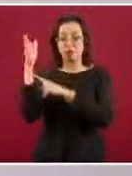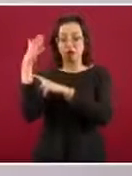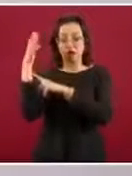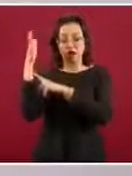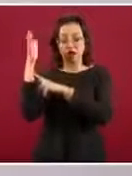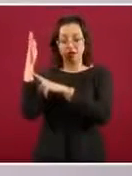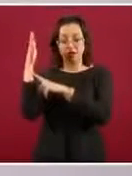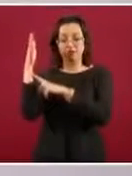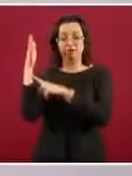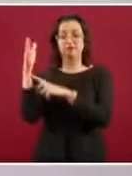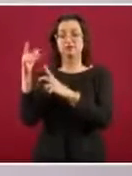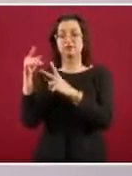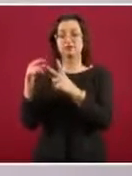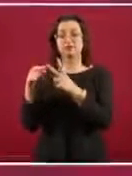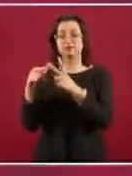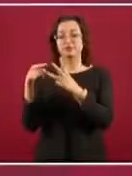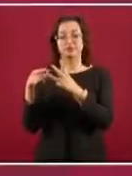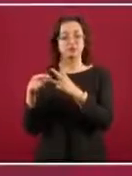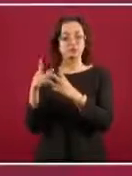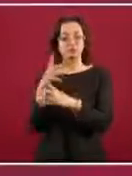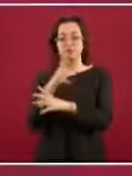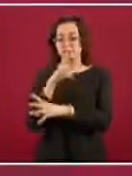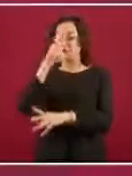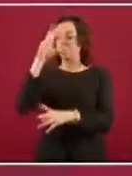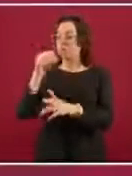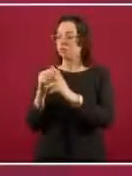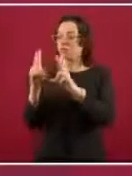de equipo médico.